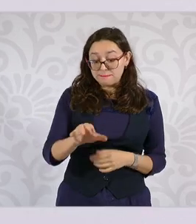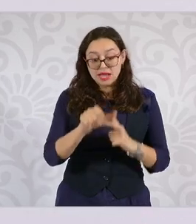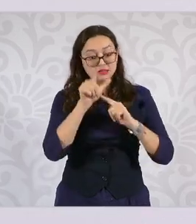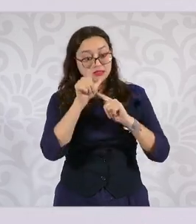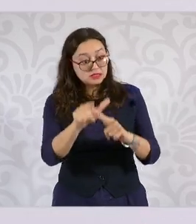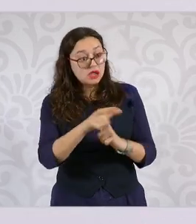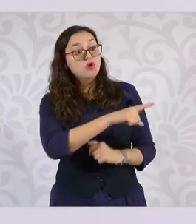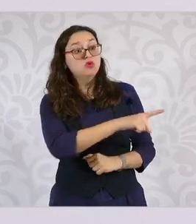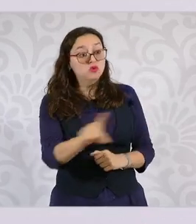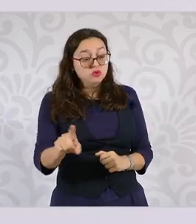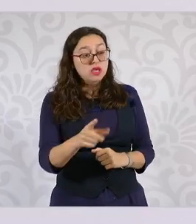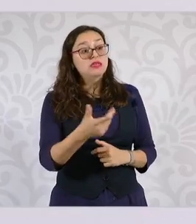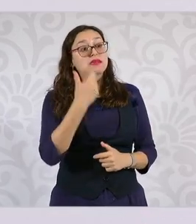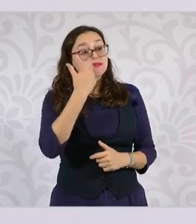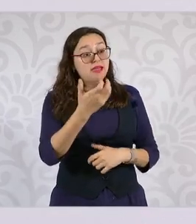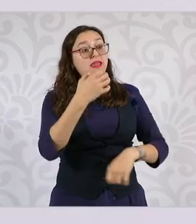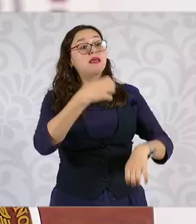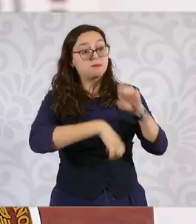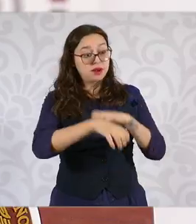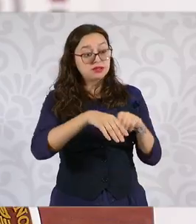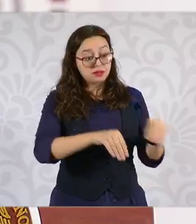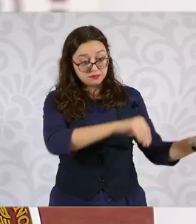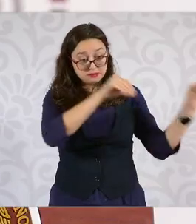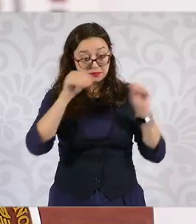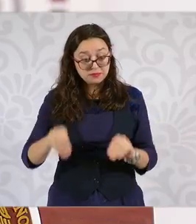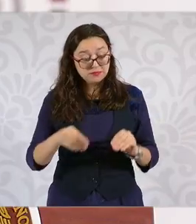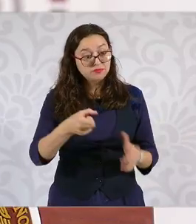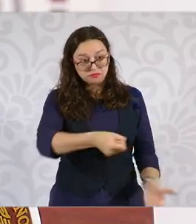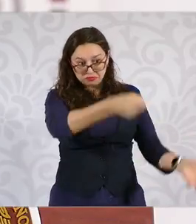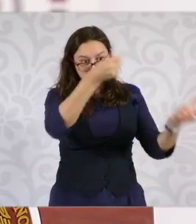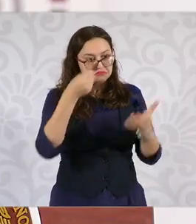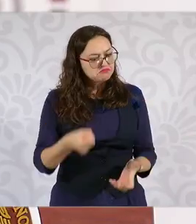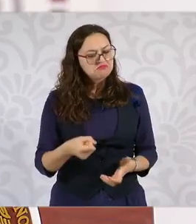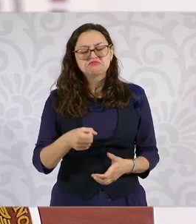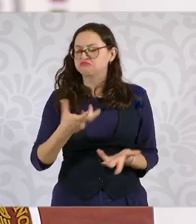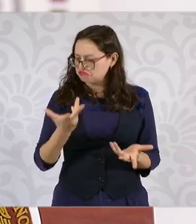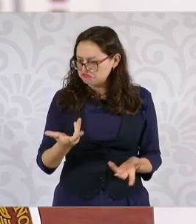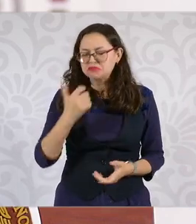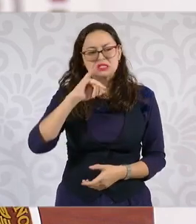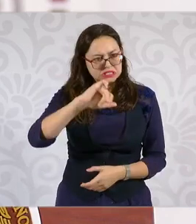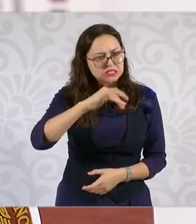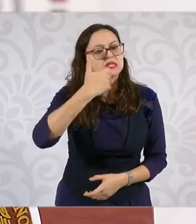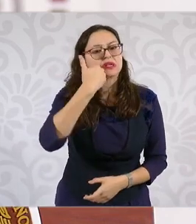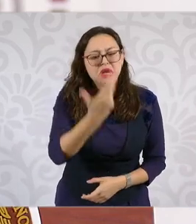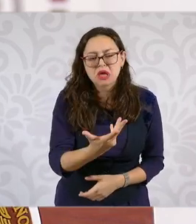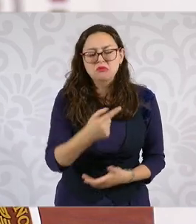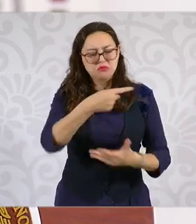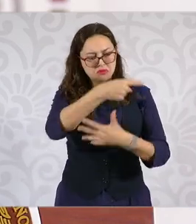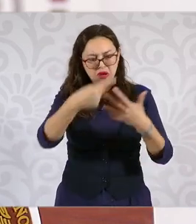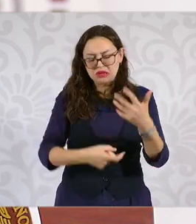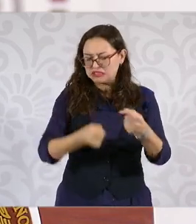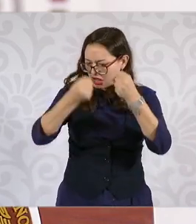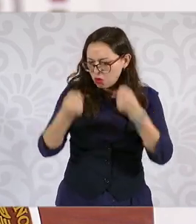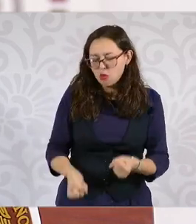invierta en México, las inversiones en México van a estar seguras, va a haber certidumbre de todo tipo.